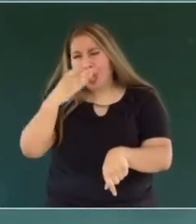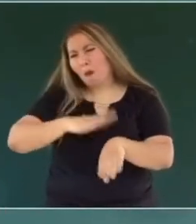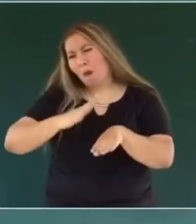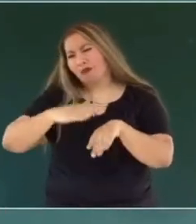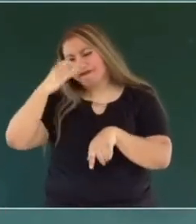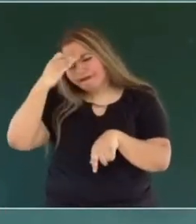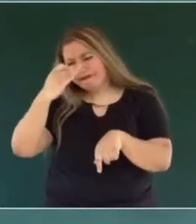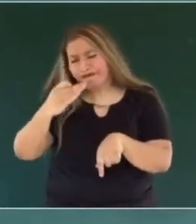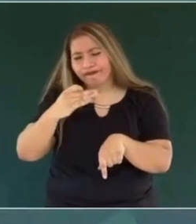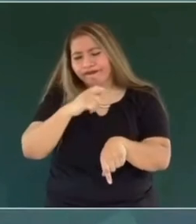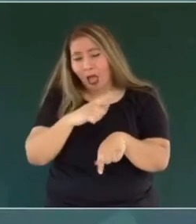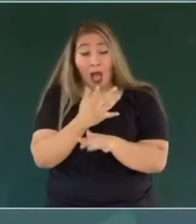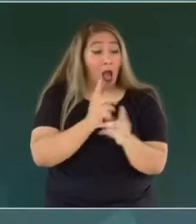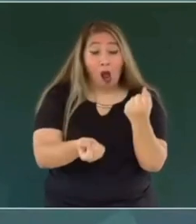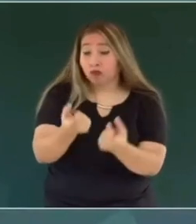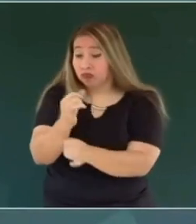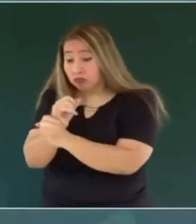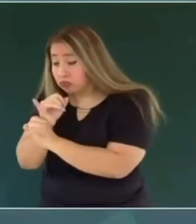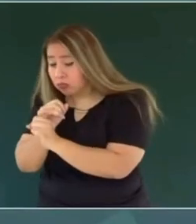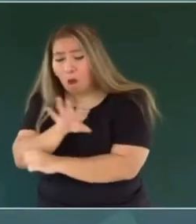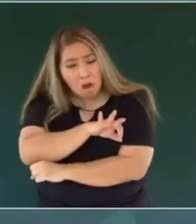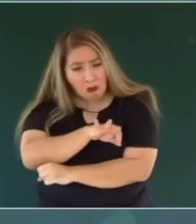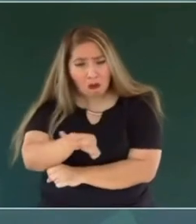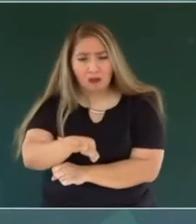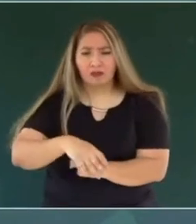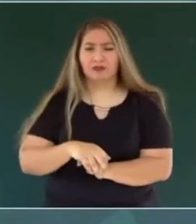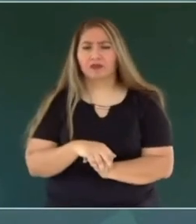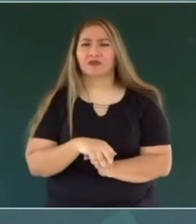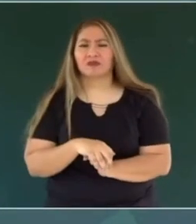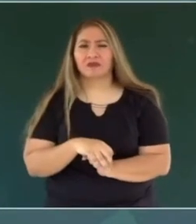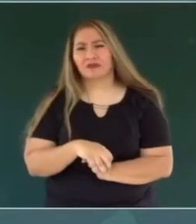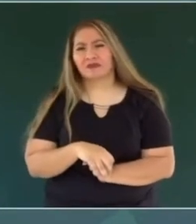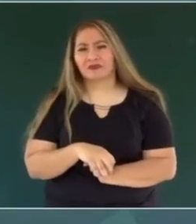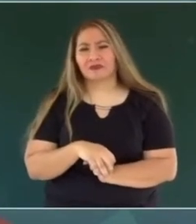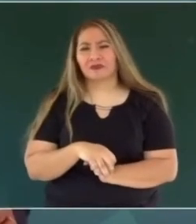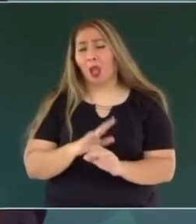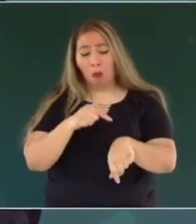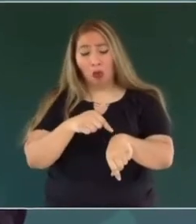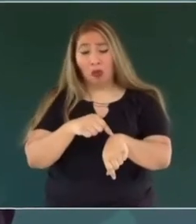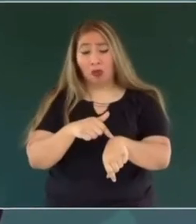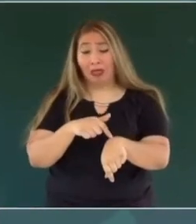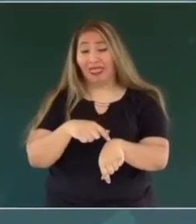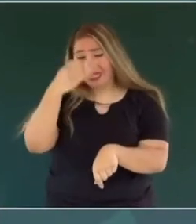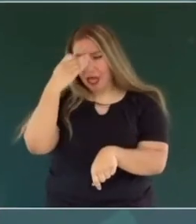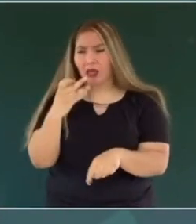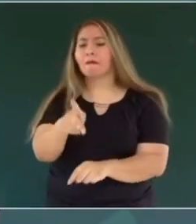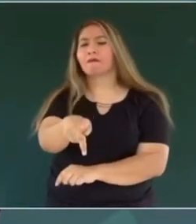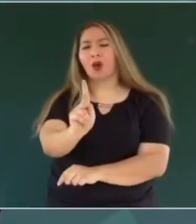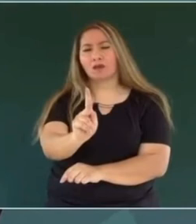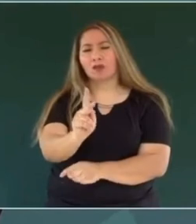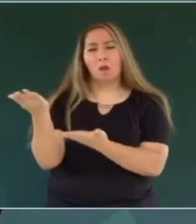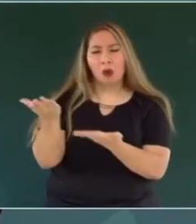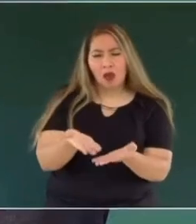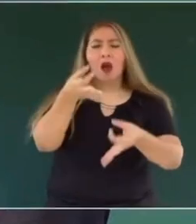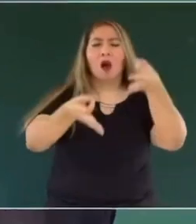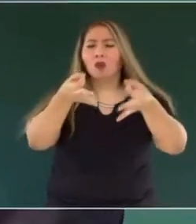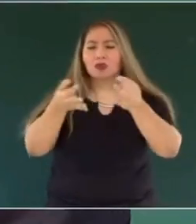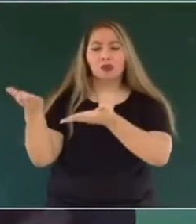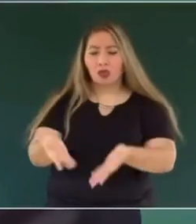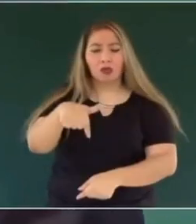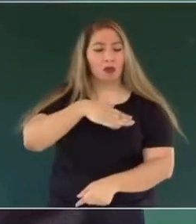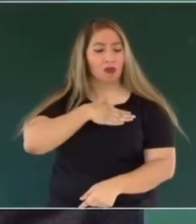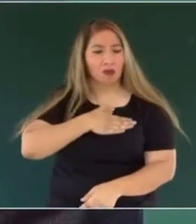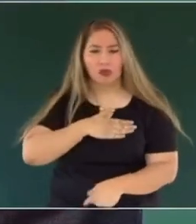investigaciones. Puede ser que llegue tarde, pero va a llegar la justicia siempre.